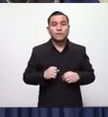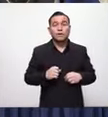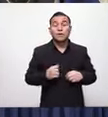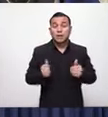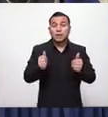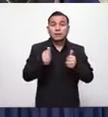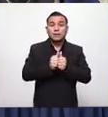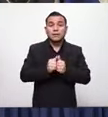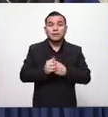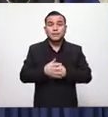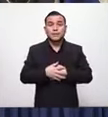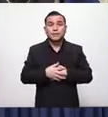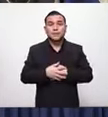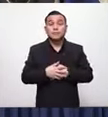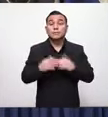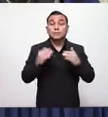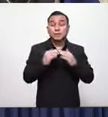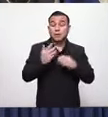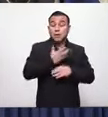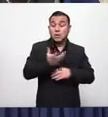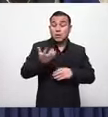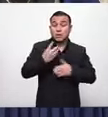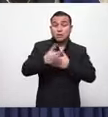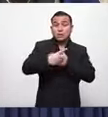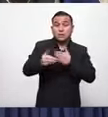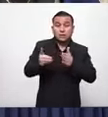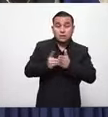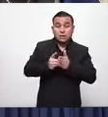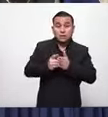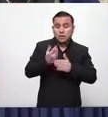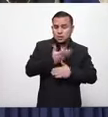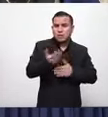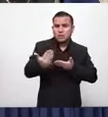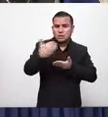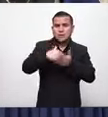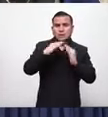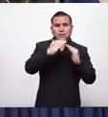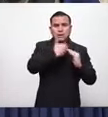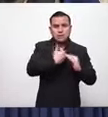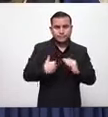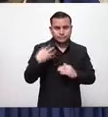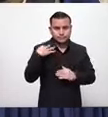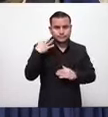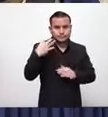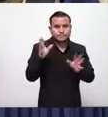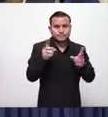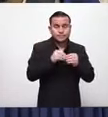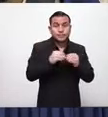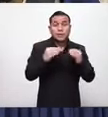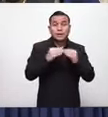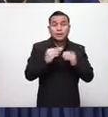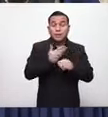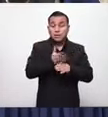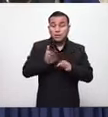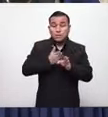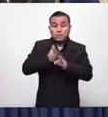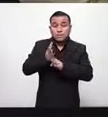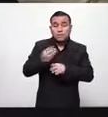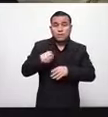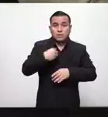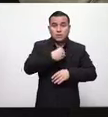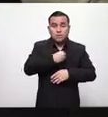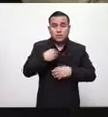le acompaña a los colegas diputados y diputadas que están acá esta noche a los profesionales